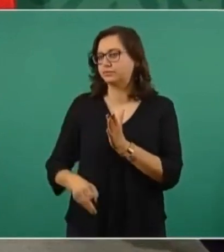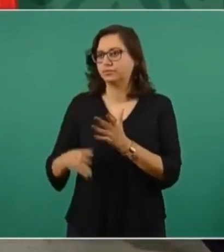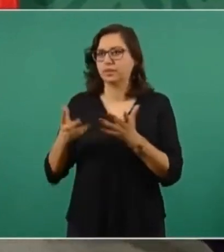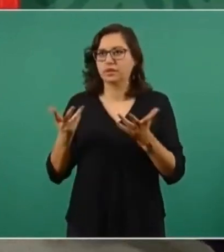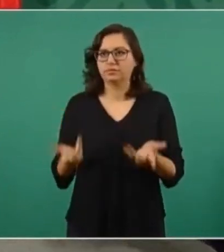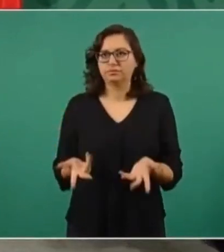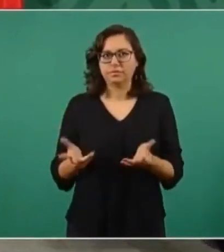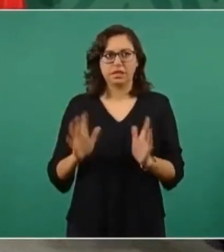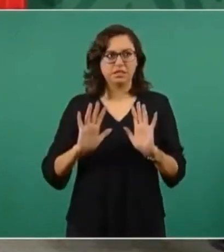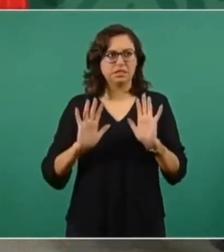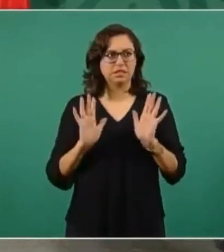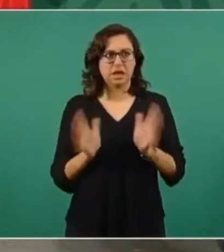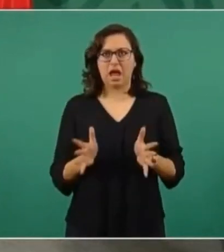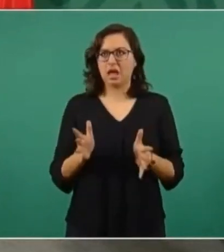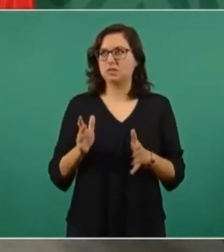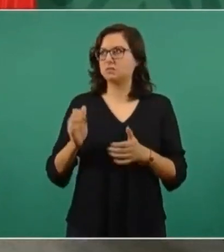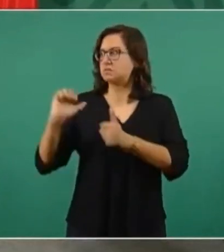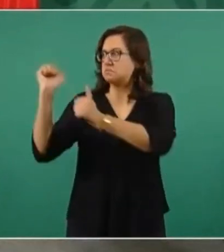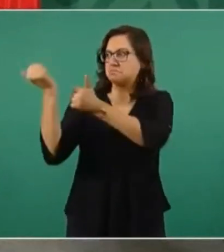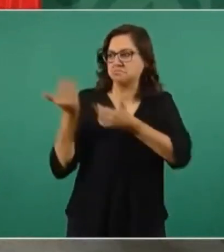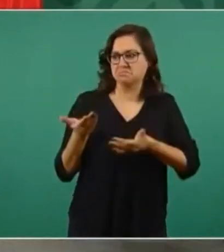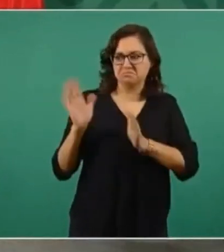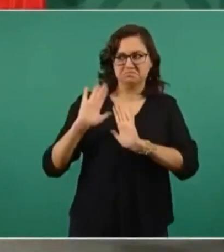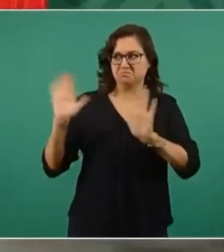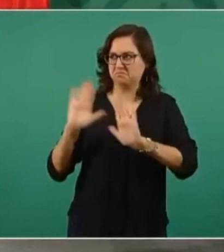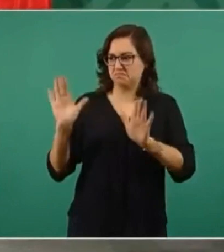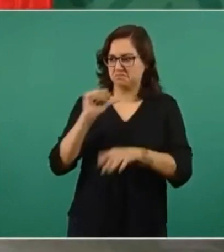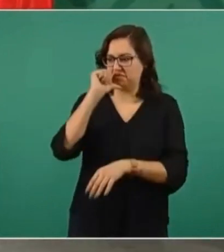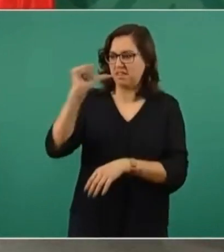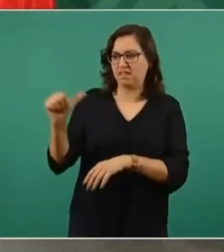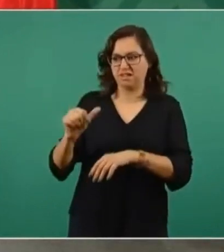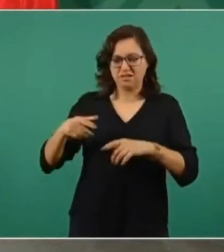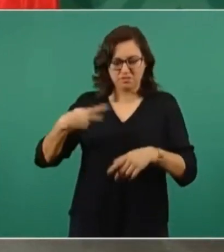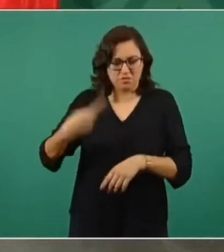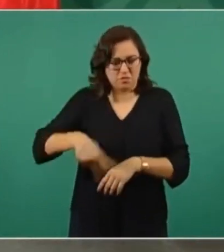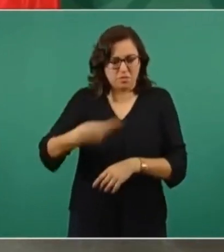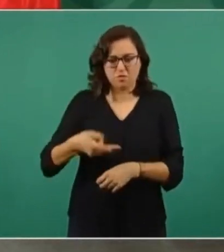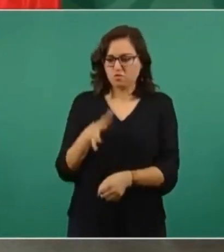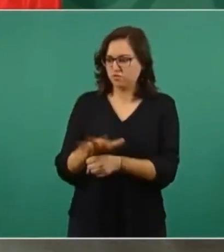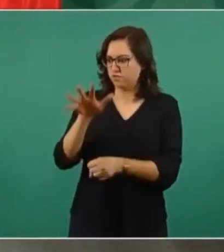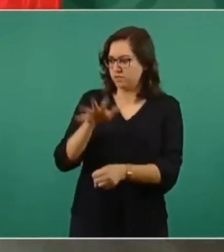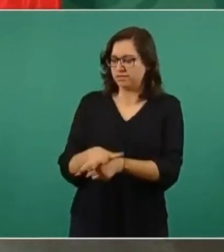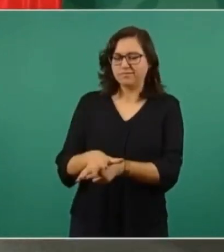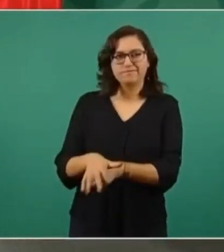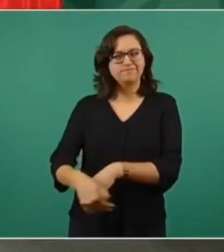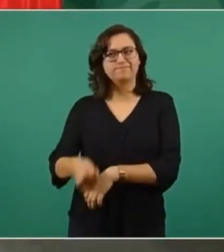la autosuficiencia, nos faltaba